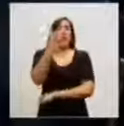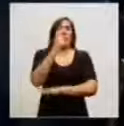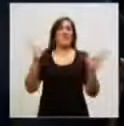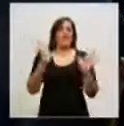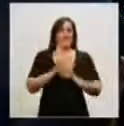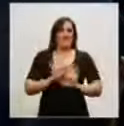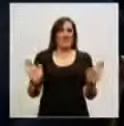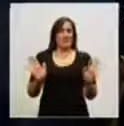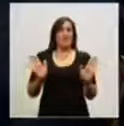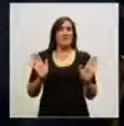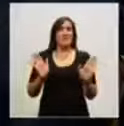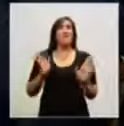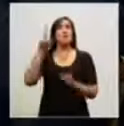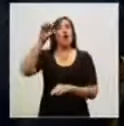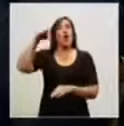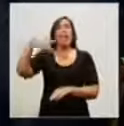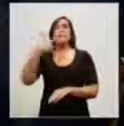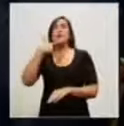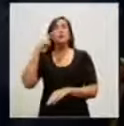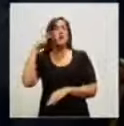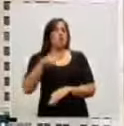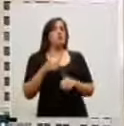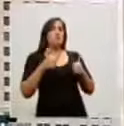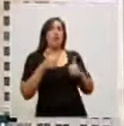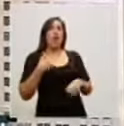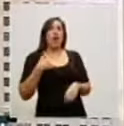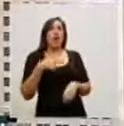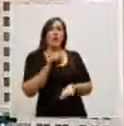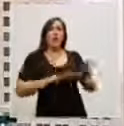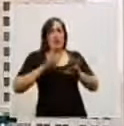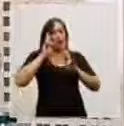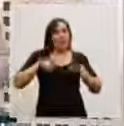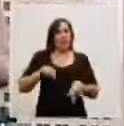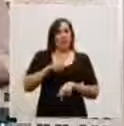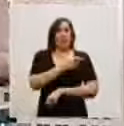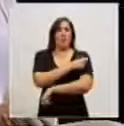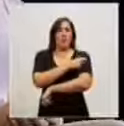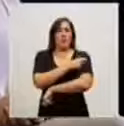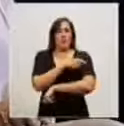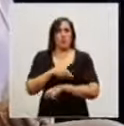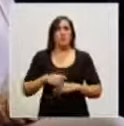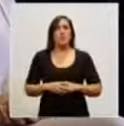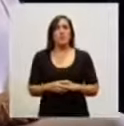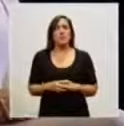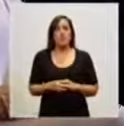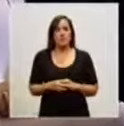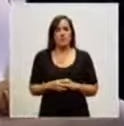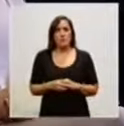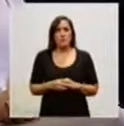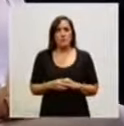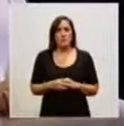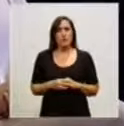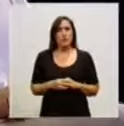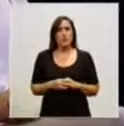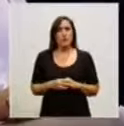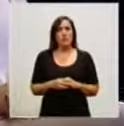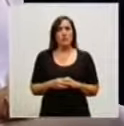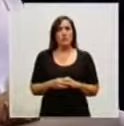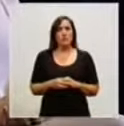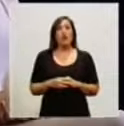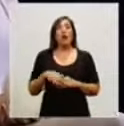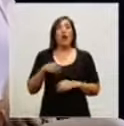hacer